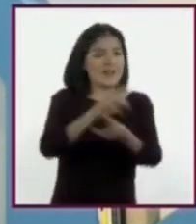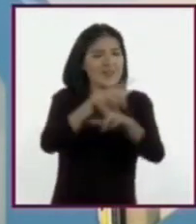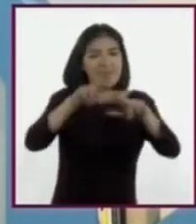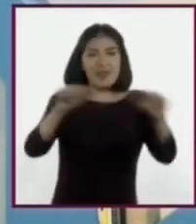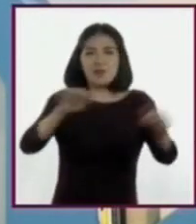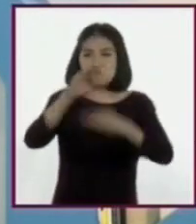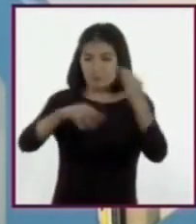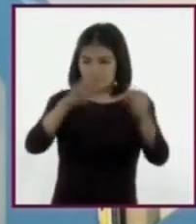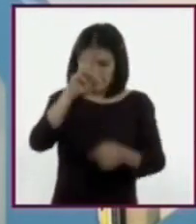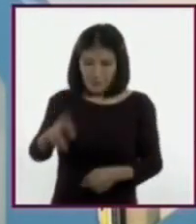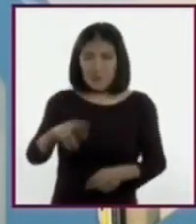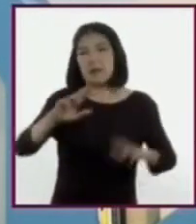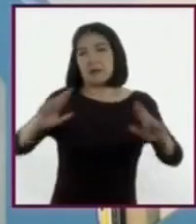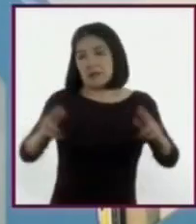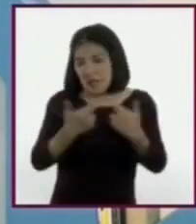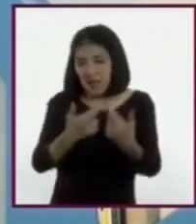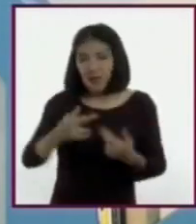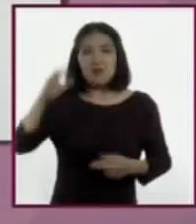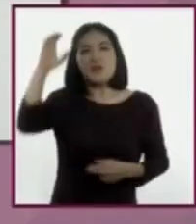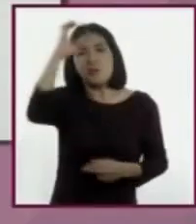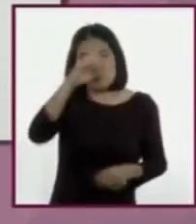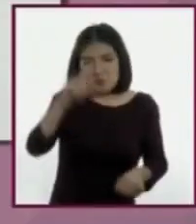culturales e identitarias.